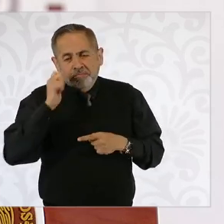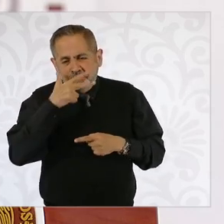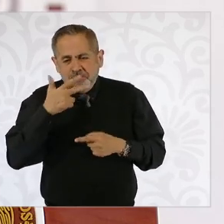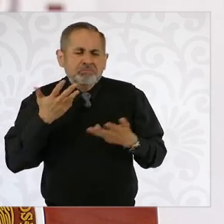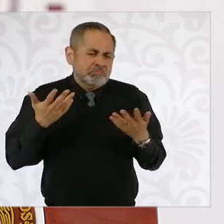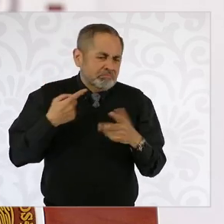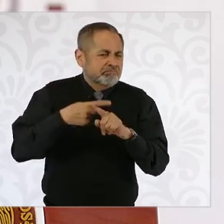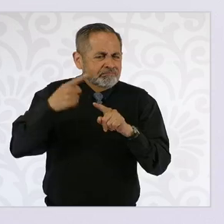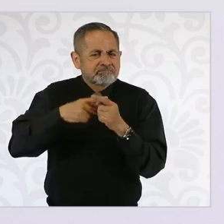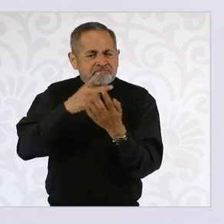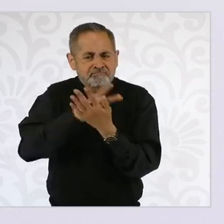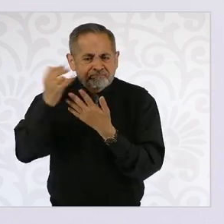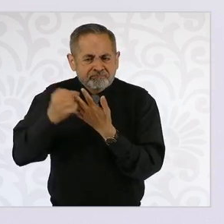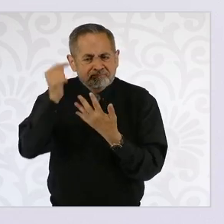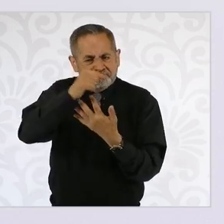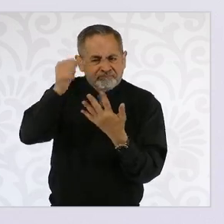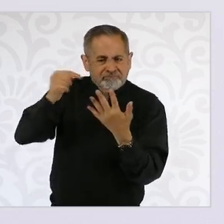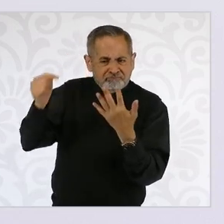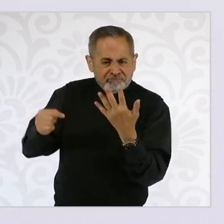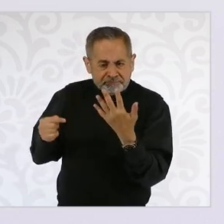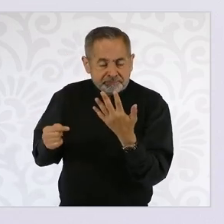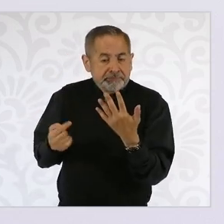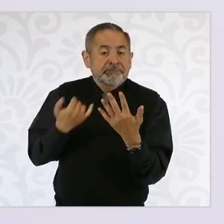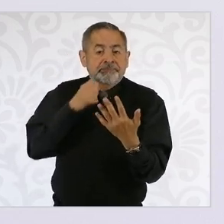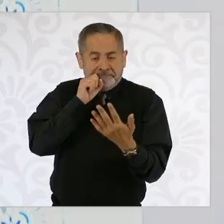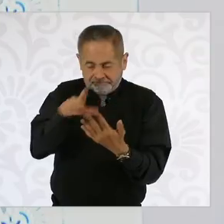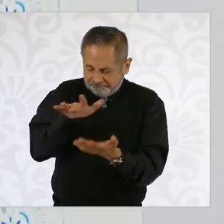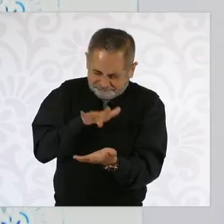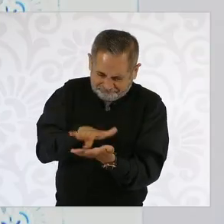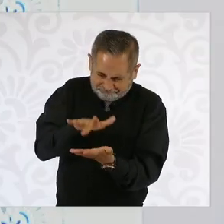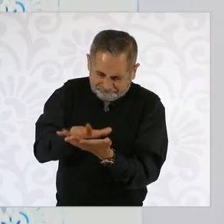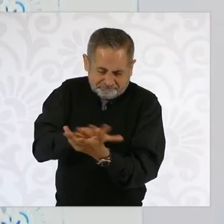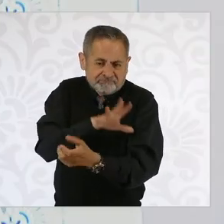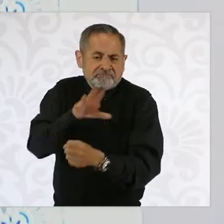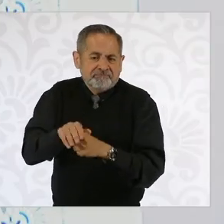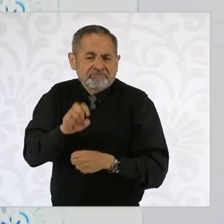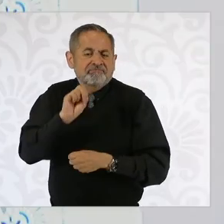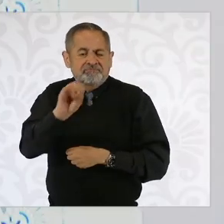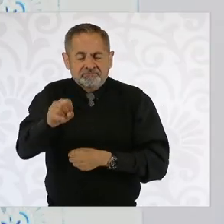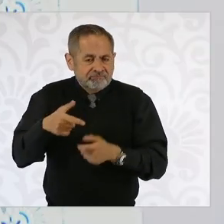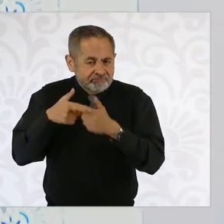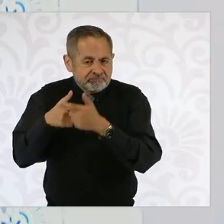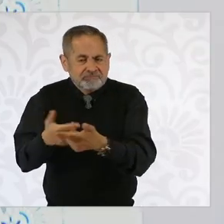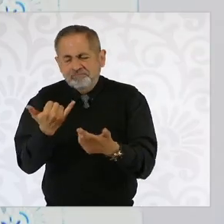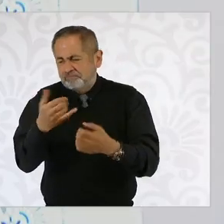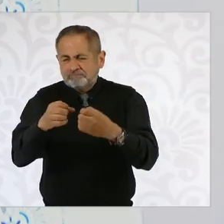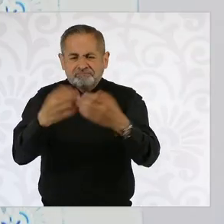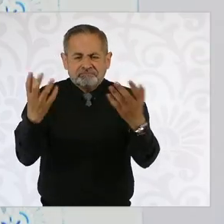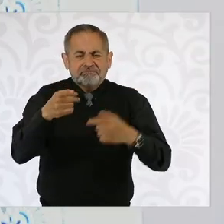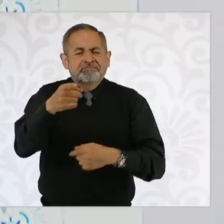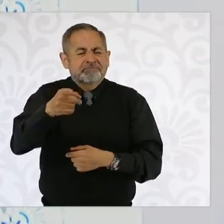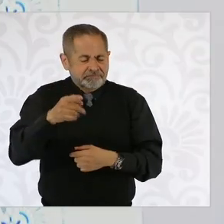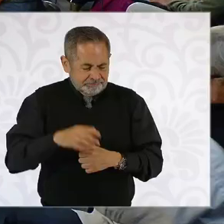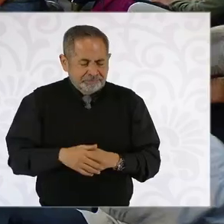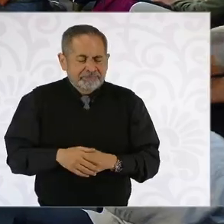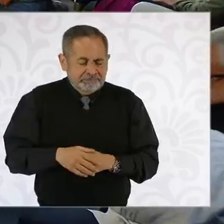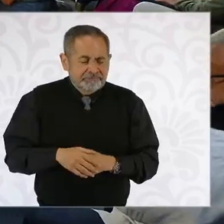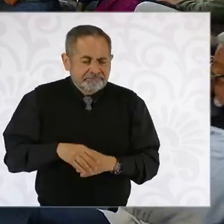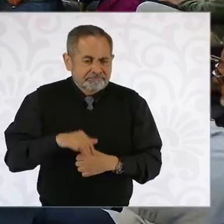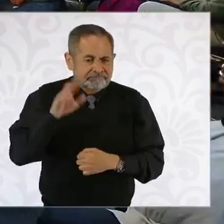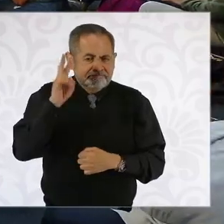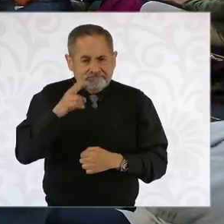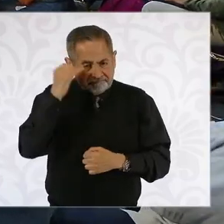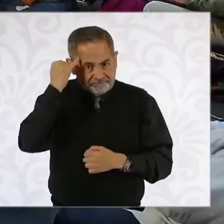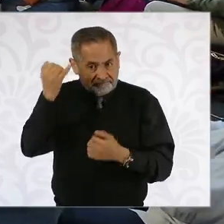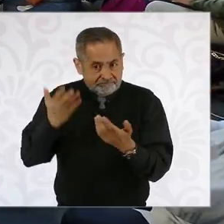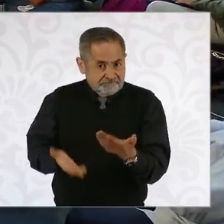Entonces, hay varios proyectos de infraestructura y ahí vamos a apoyar en todo lo que se requiera. Y en efecto, nosotros hemos planteado que